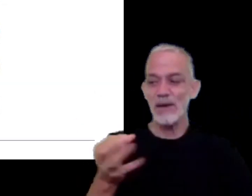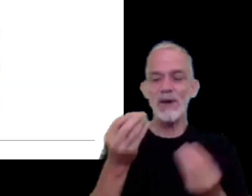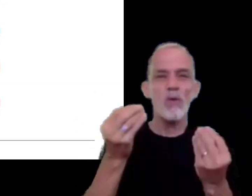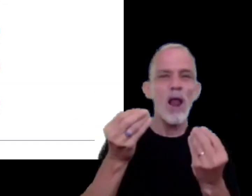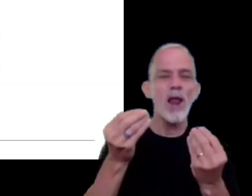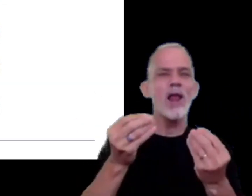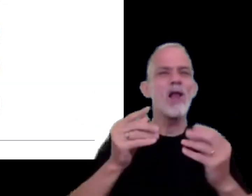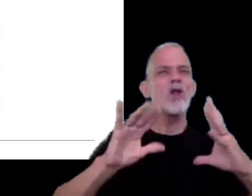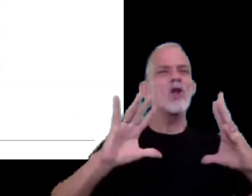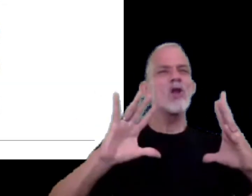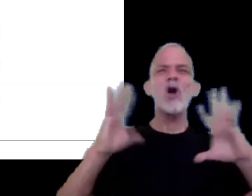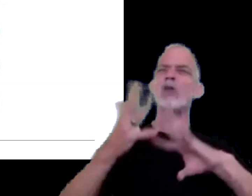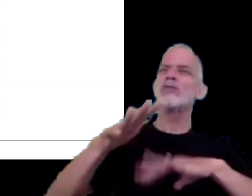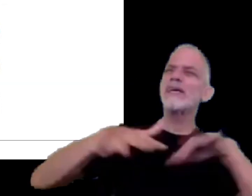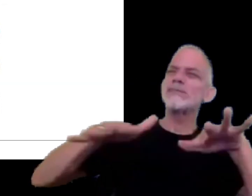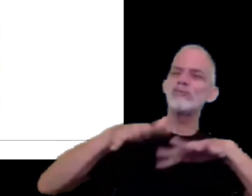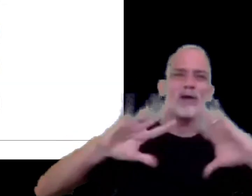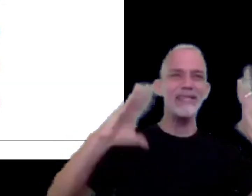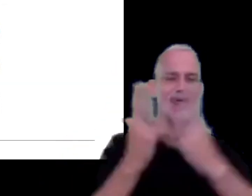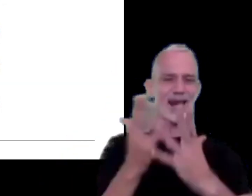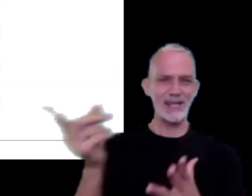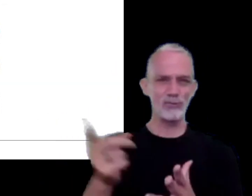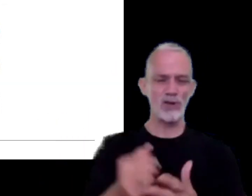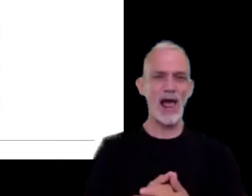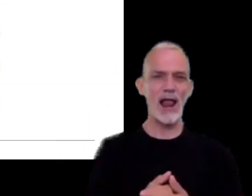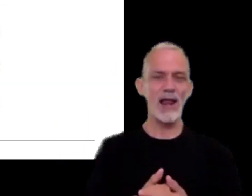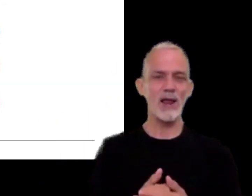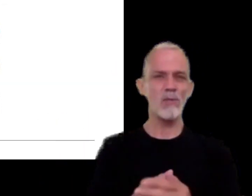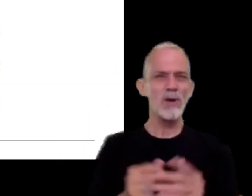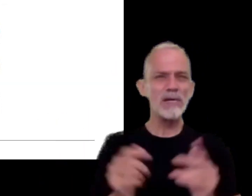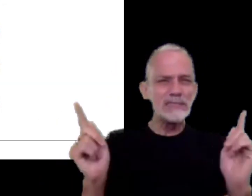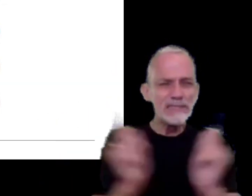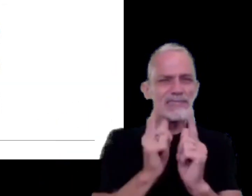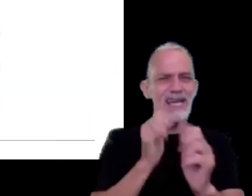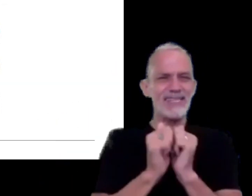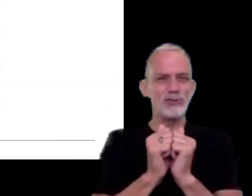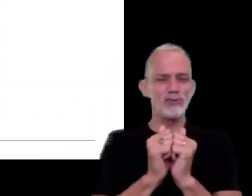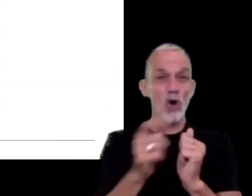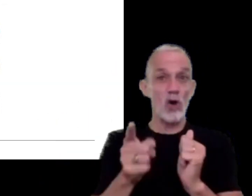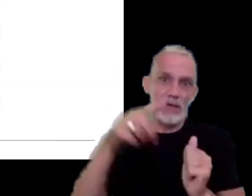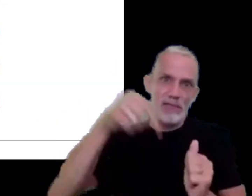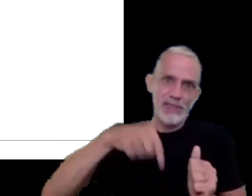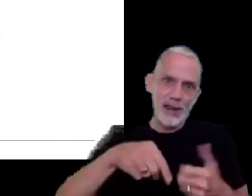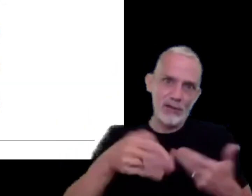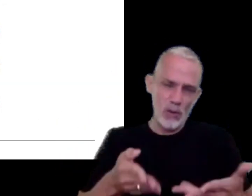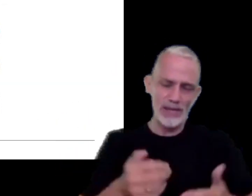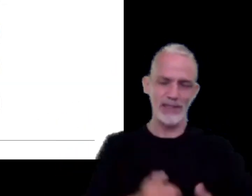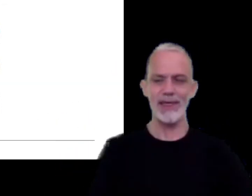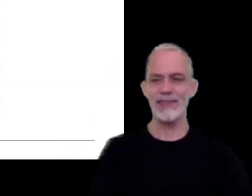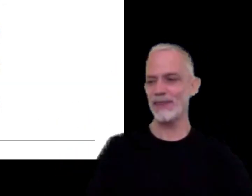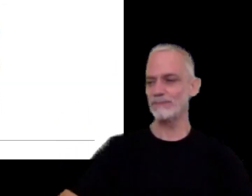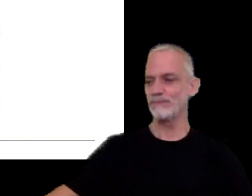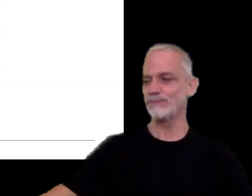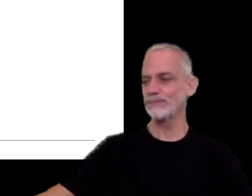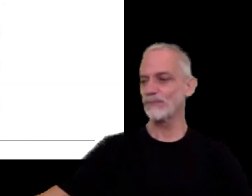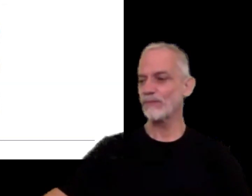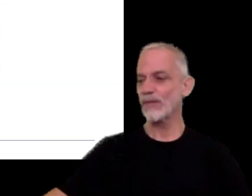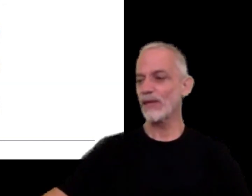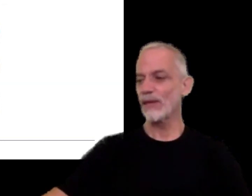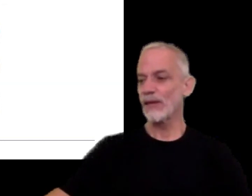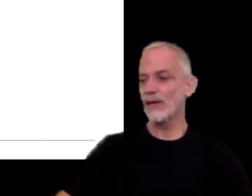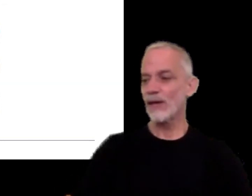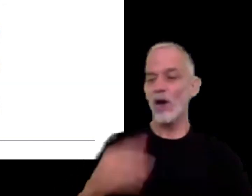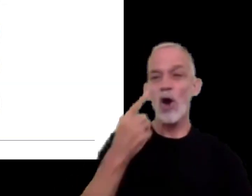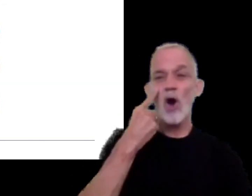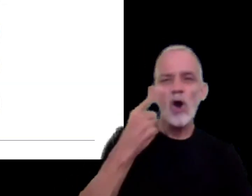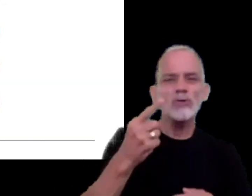internacional haciendo un breve reconto de la historia y de la actualidad conocer la situación luego de